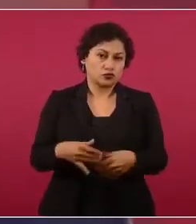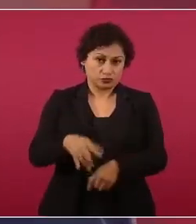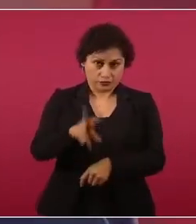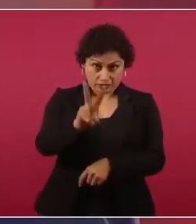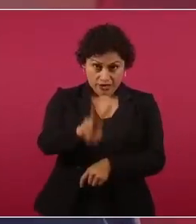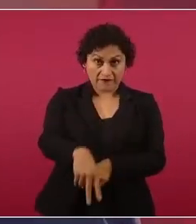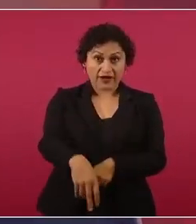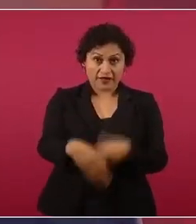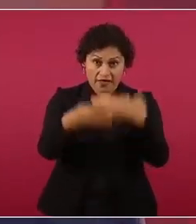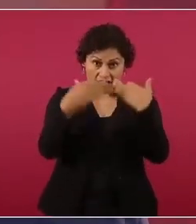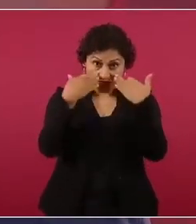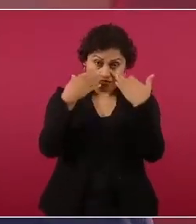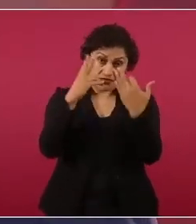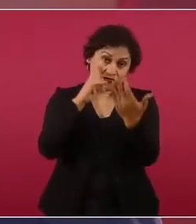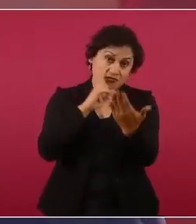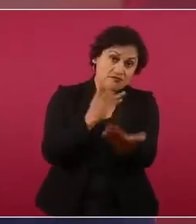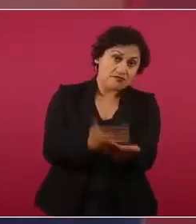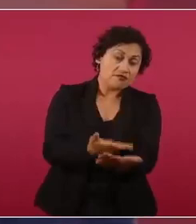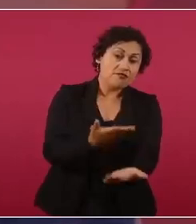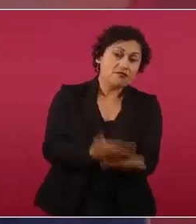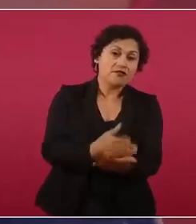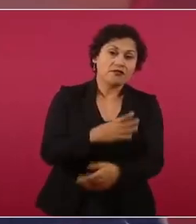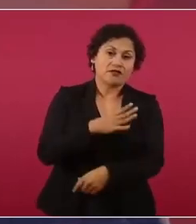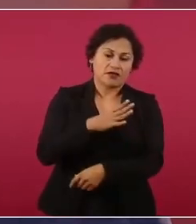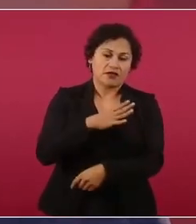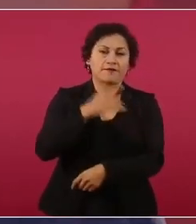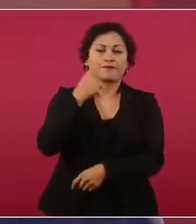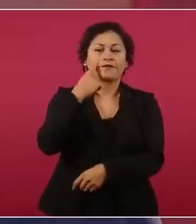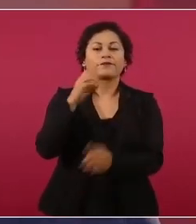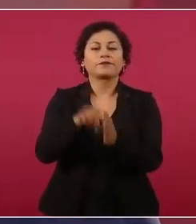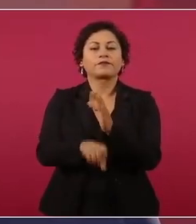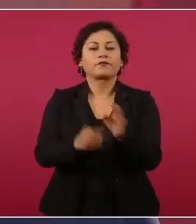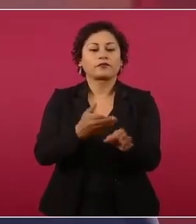que en la época de la colonia,